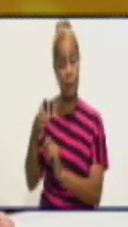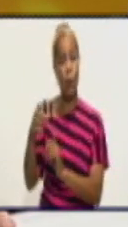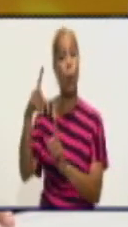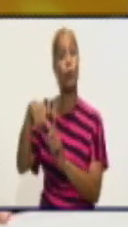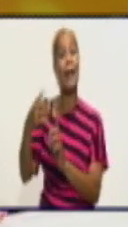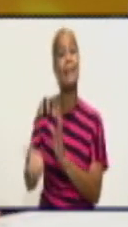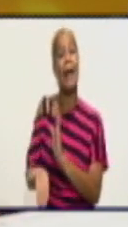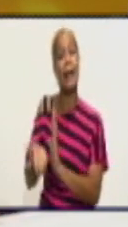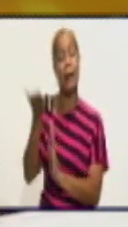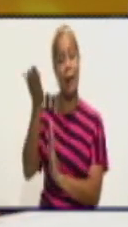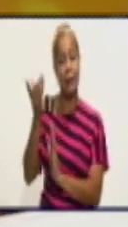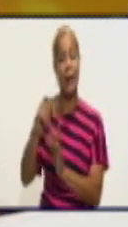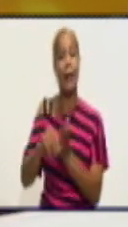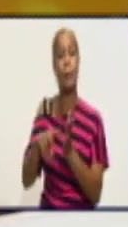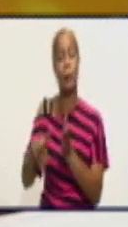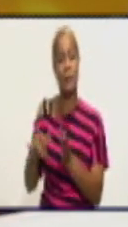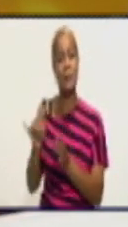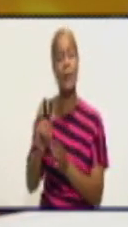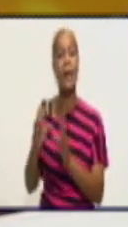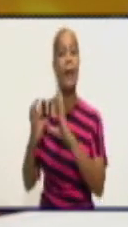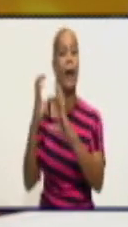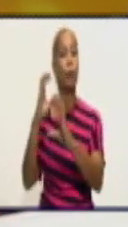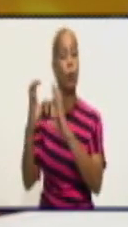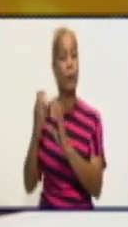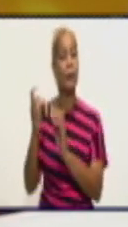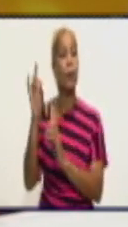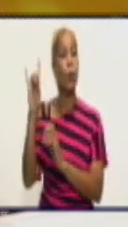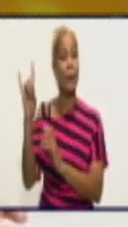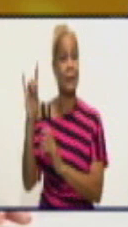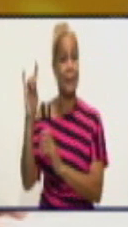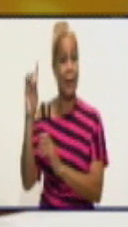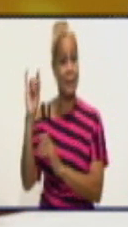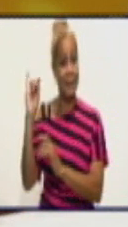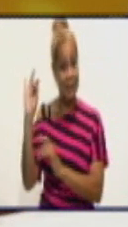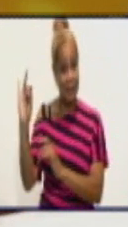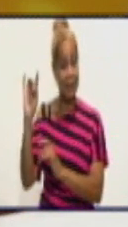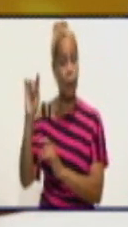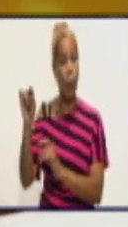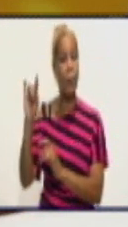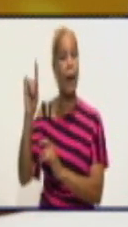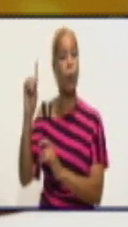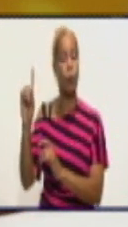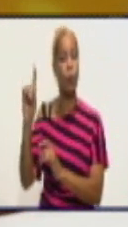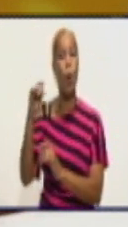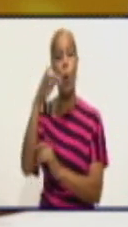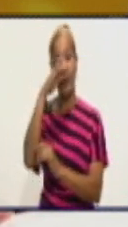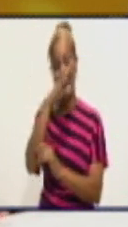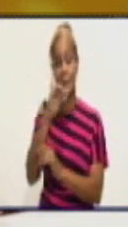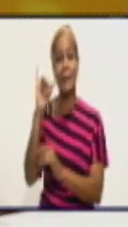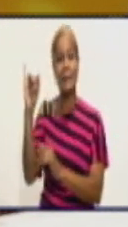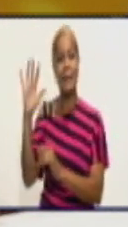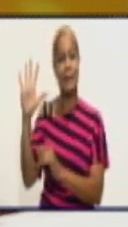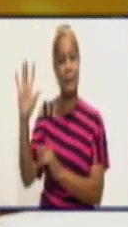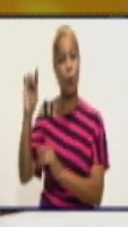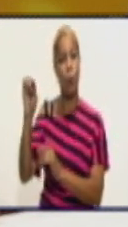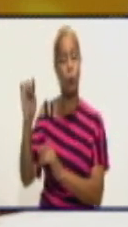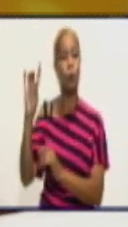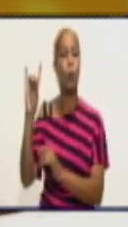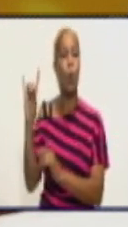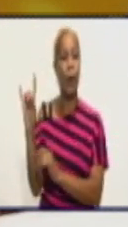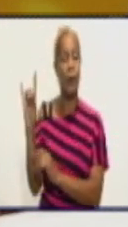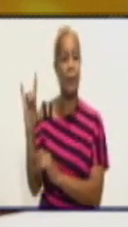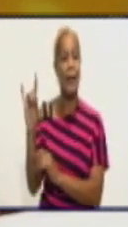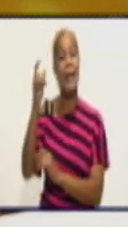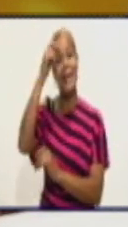provincia, tenemos a Cautocristo con 97,1. Tenemos a Guisa con 65,9. Tenemos a